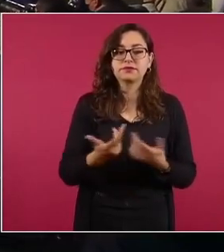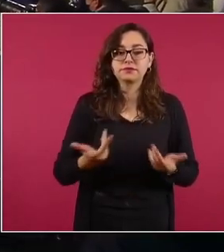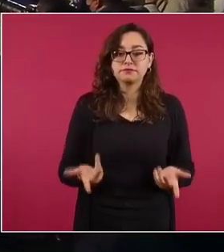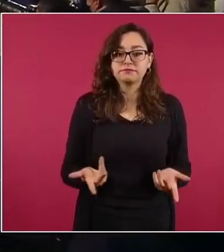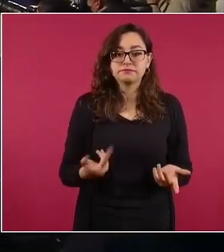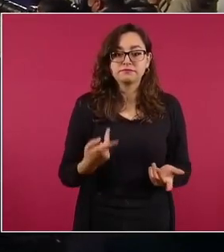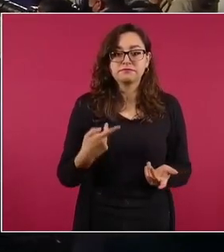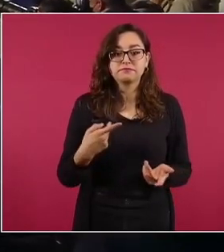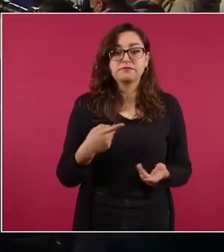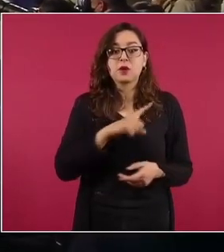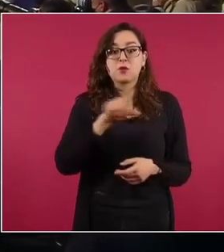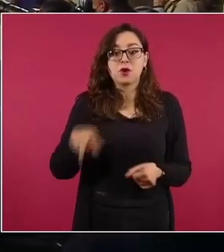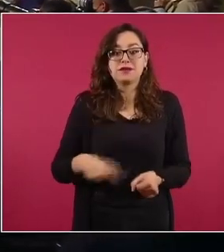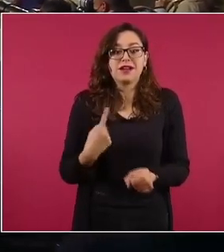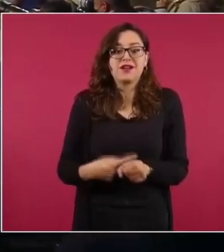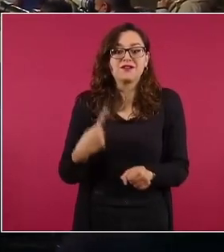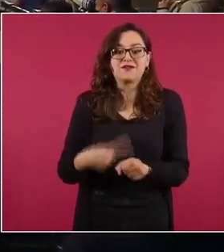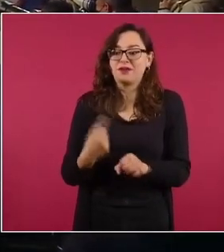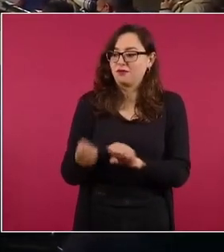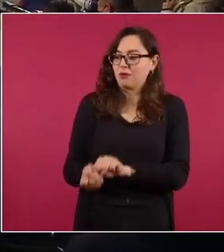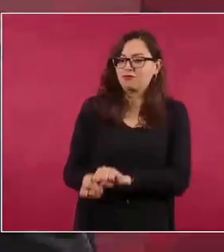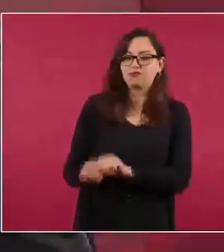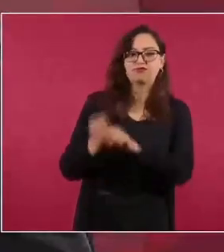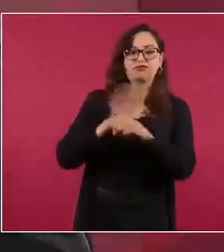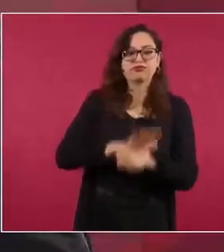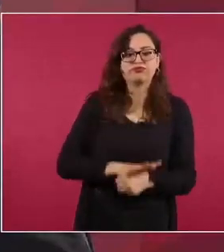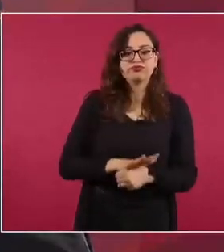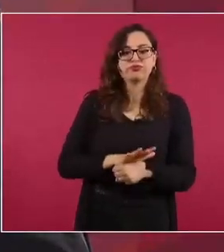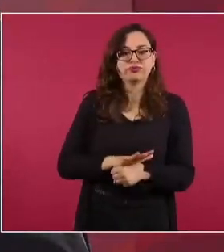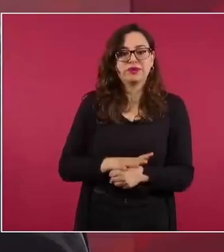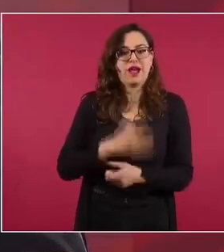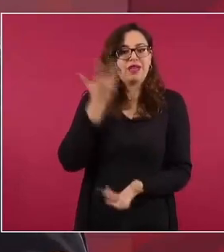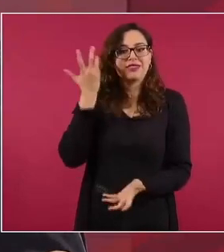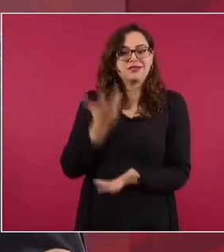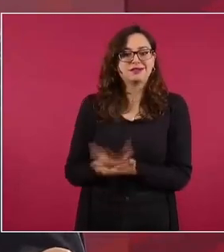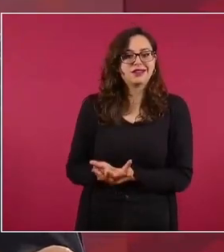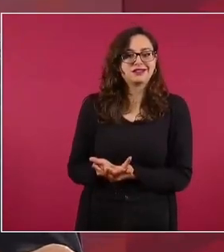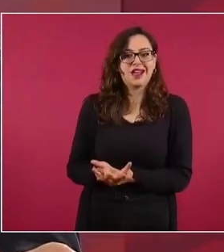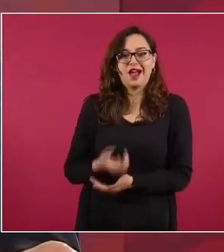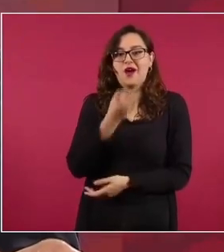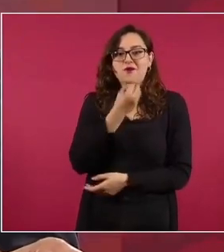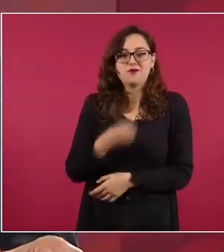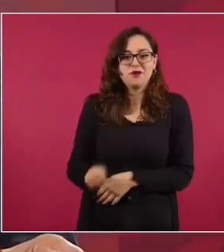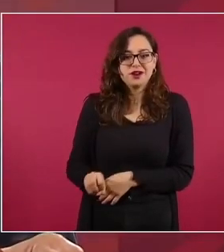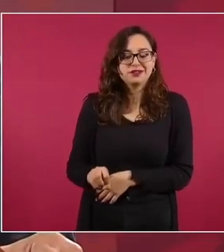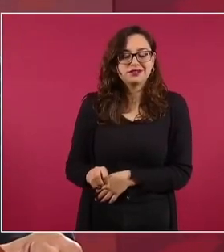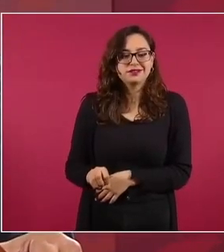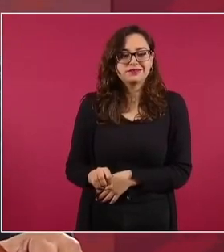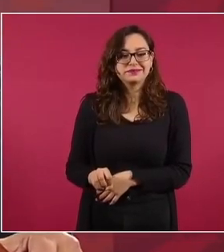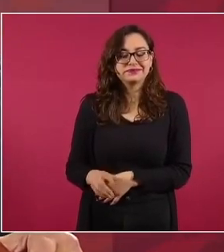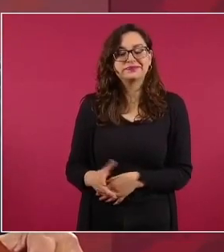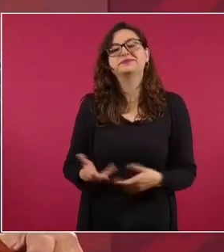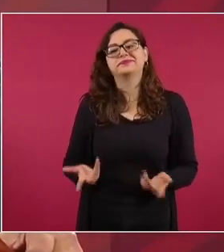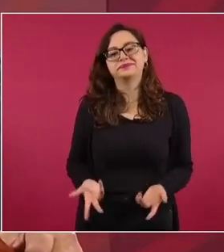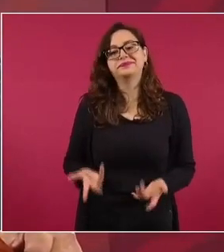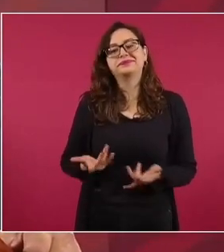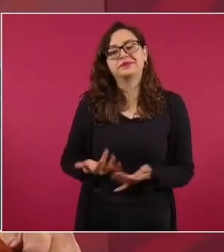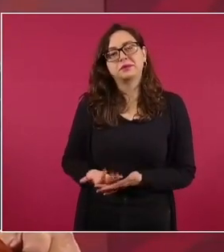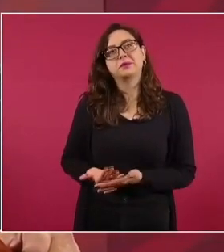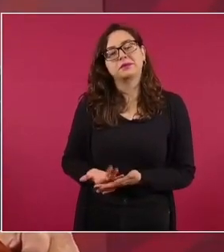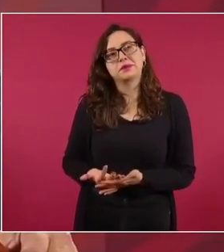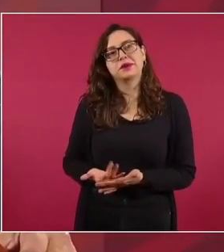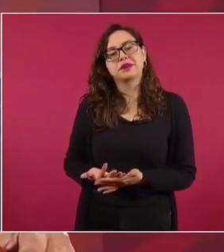COVID y tuve que esperar a que